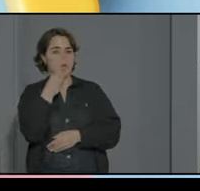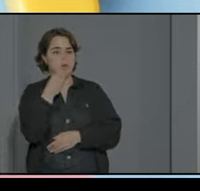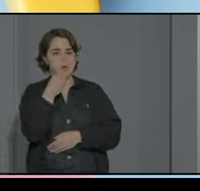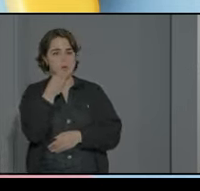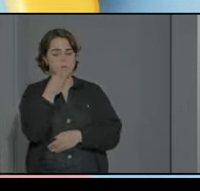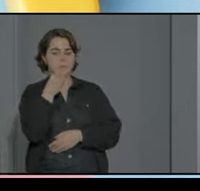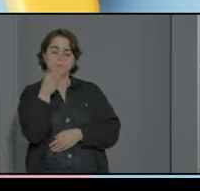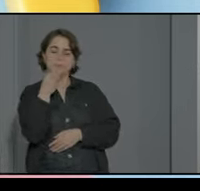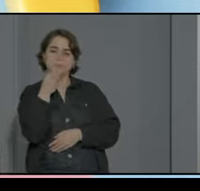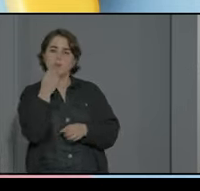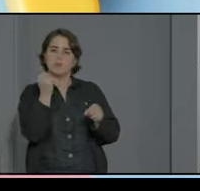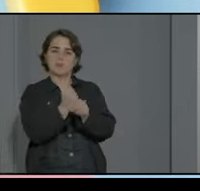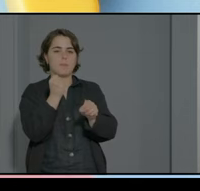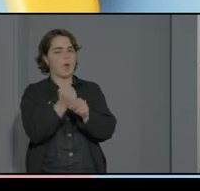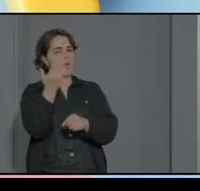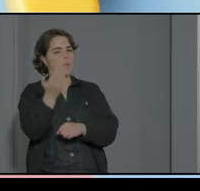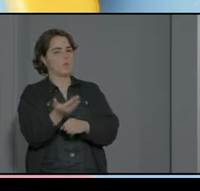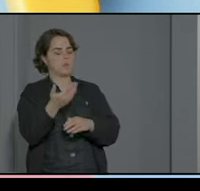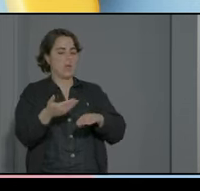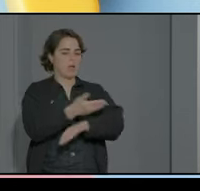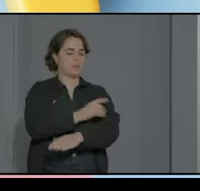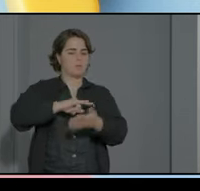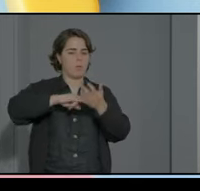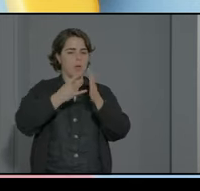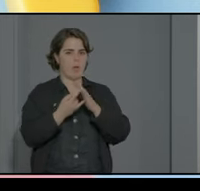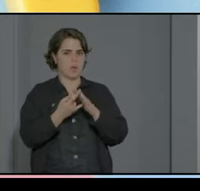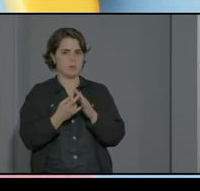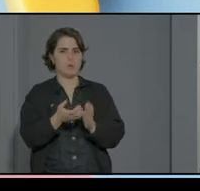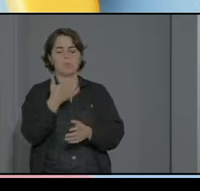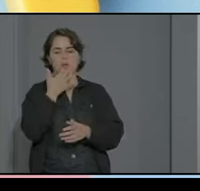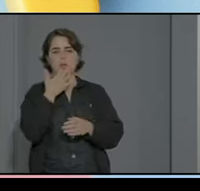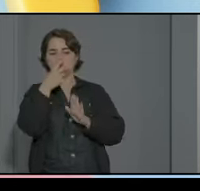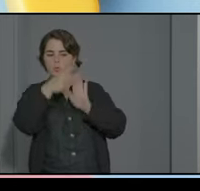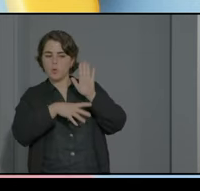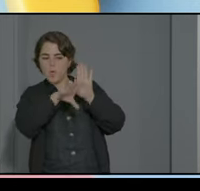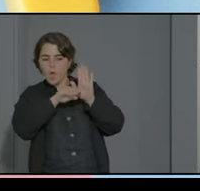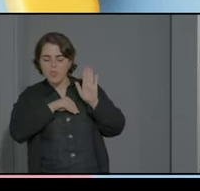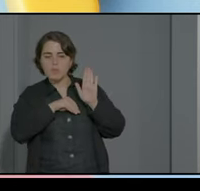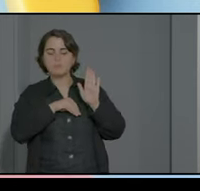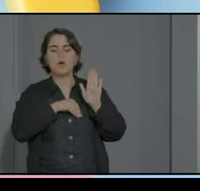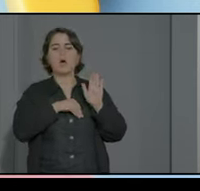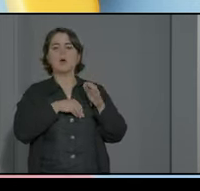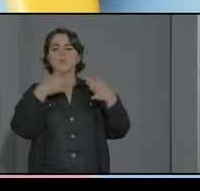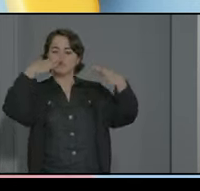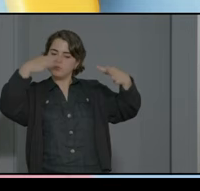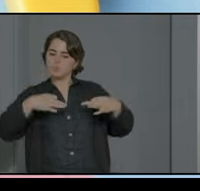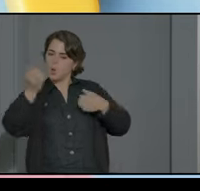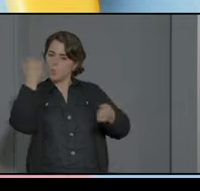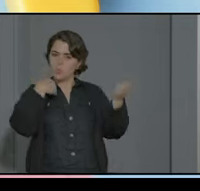trabajo importante de planificación pues en cuanto a la aceptación de normas el saber estar el comportamiento